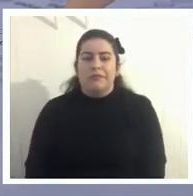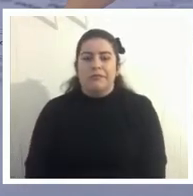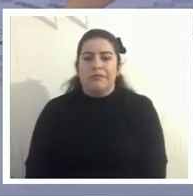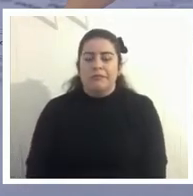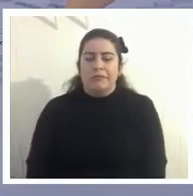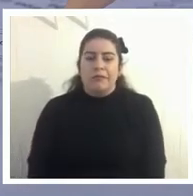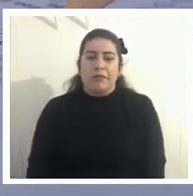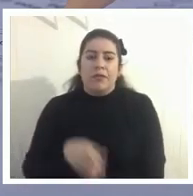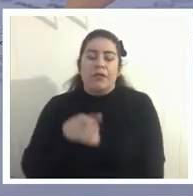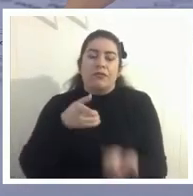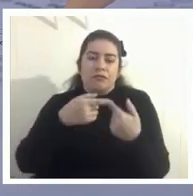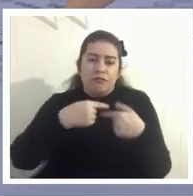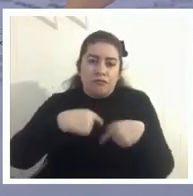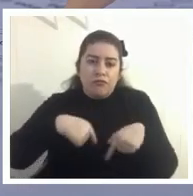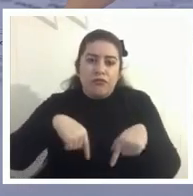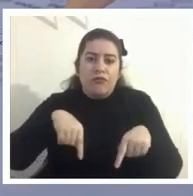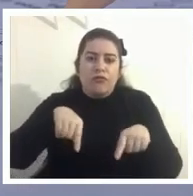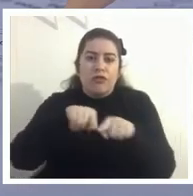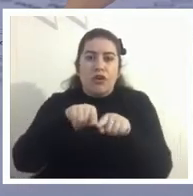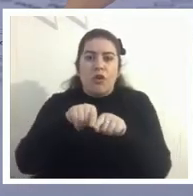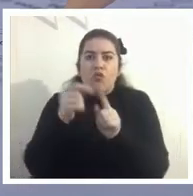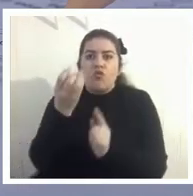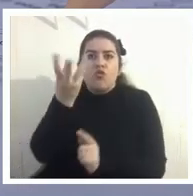estamos siendo gobernados por números